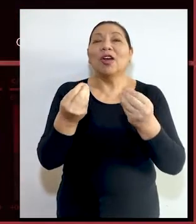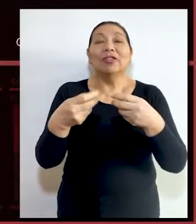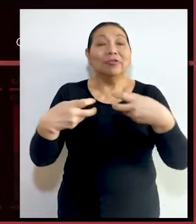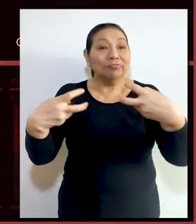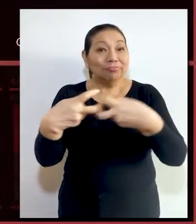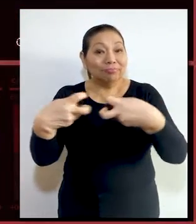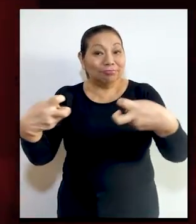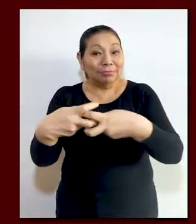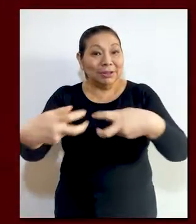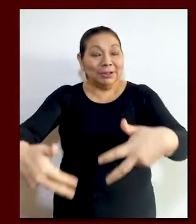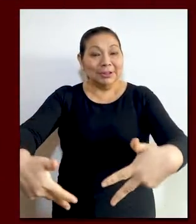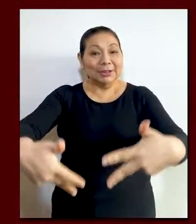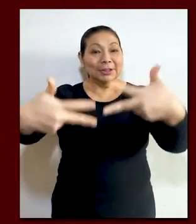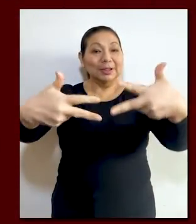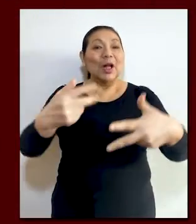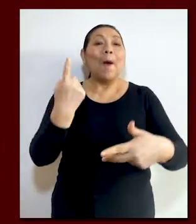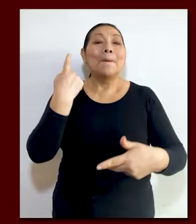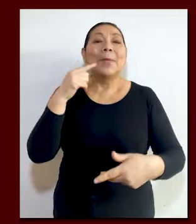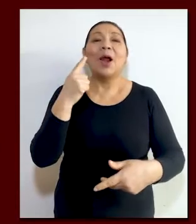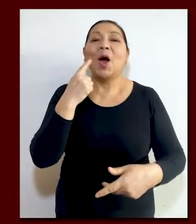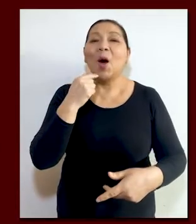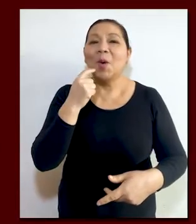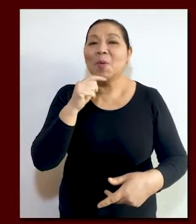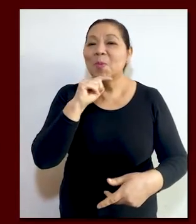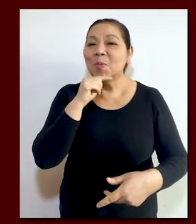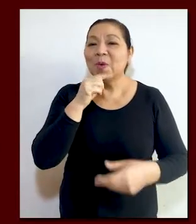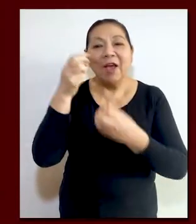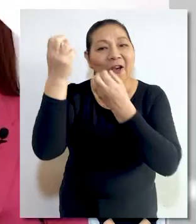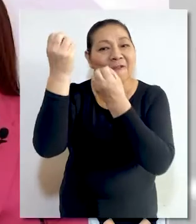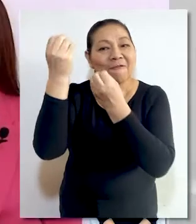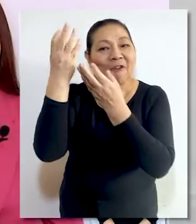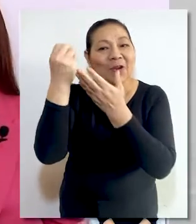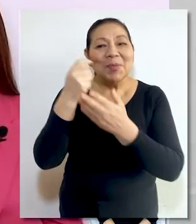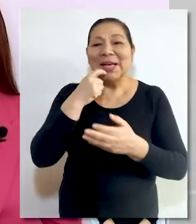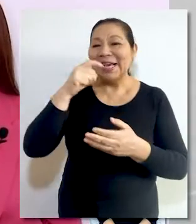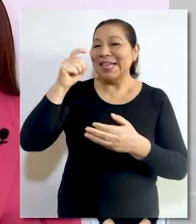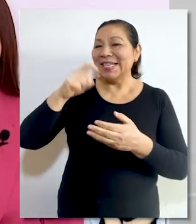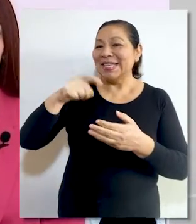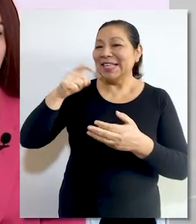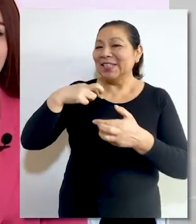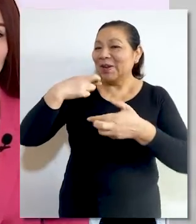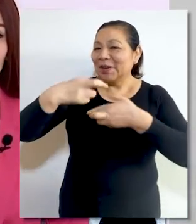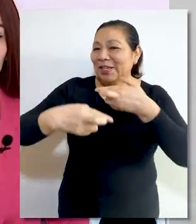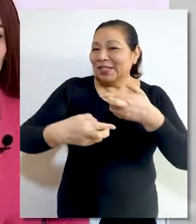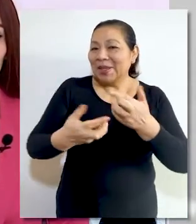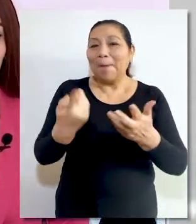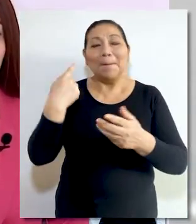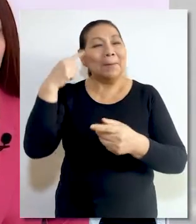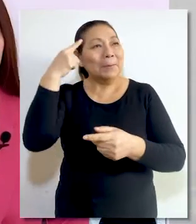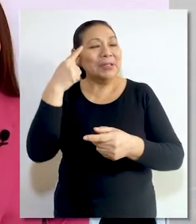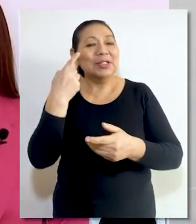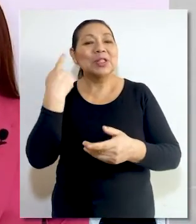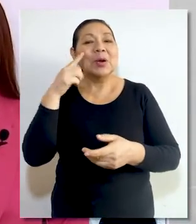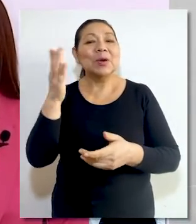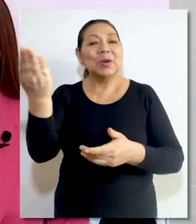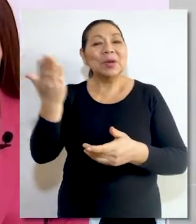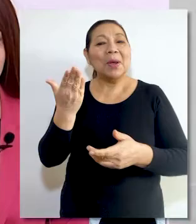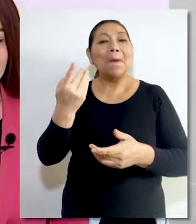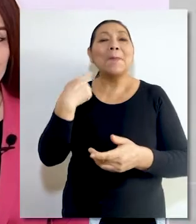un canal digital al servicio de peruanas y peruanos. La información que necesitas en producciones pensadas